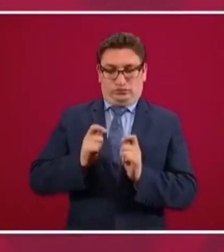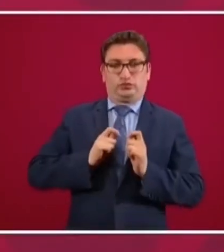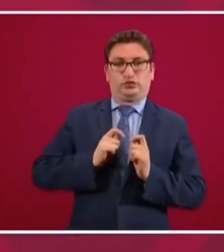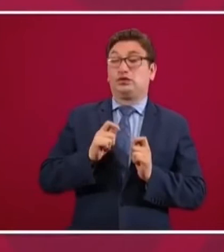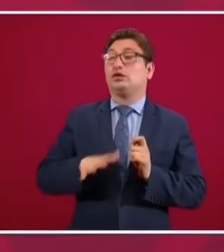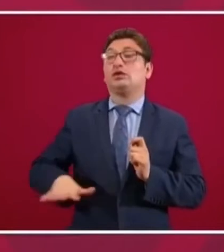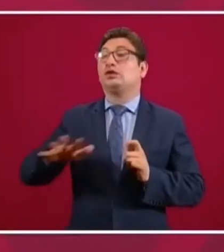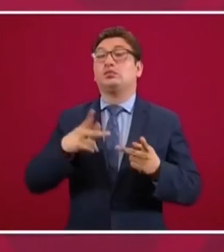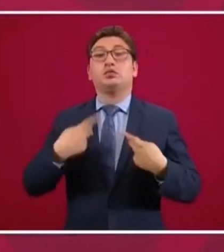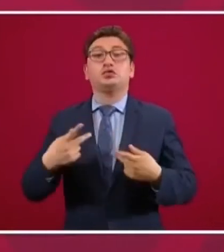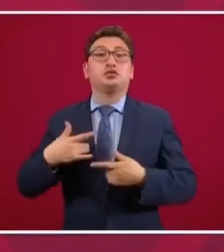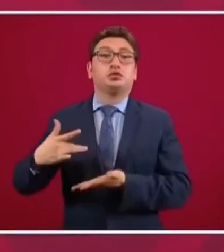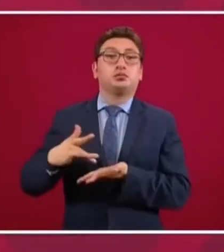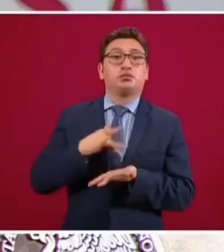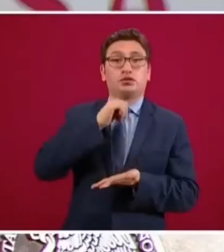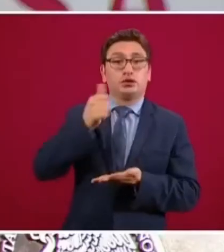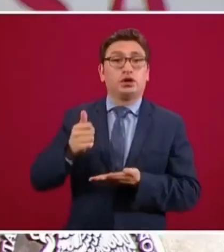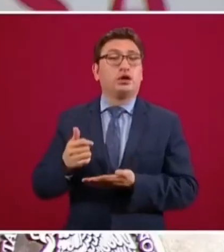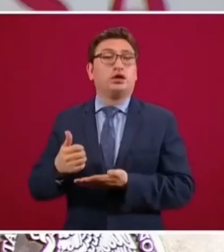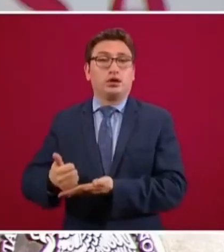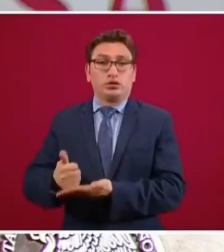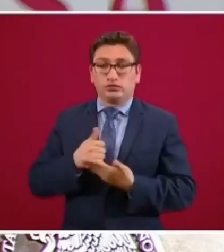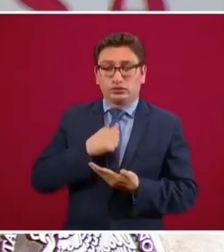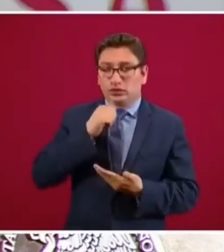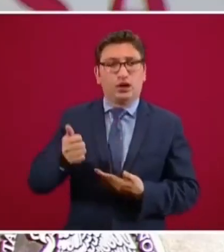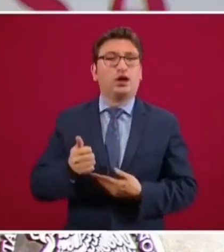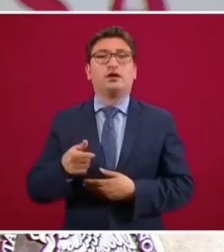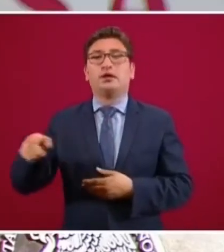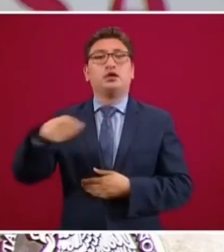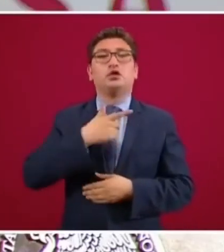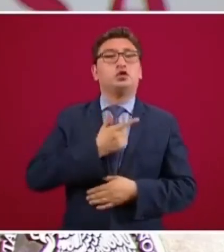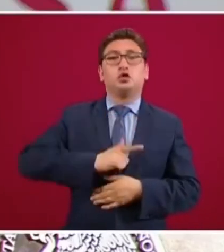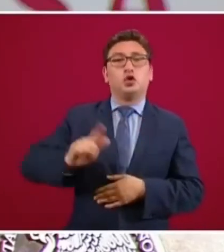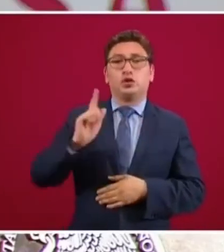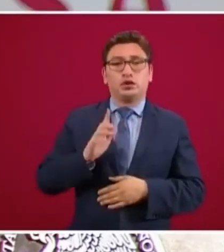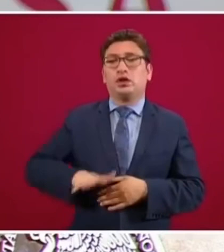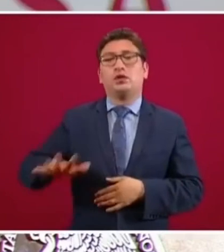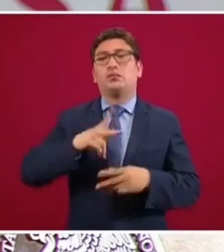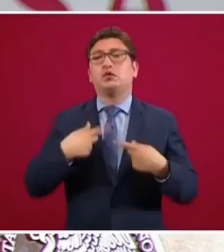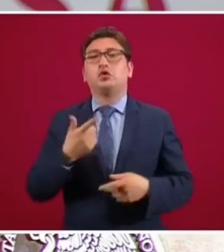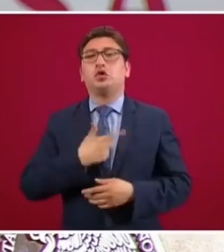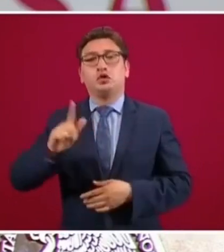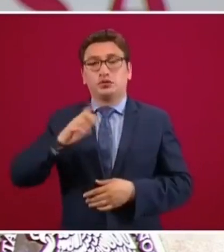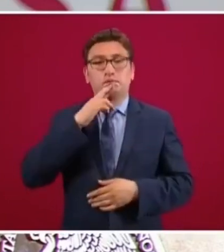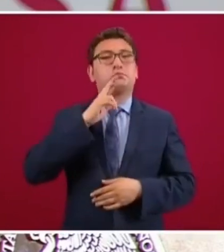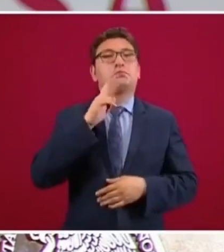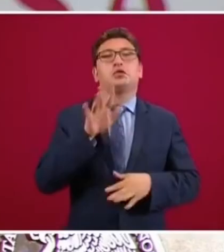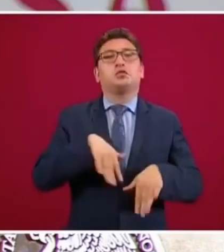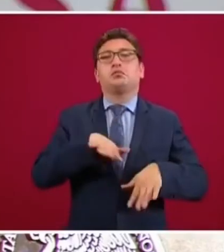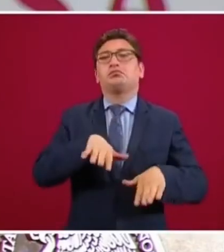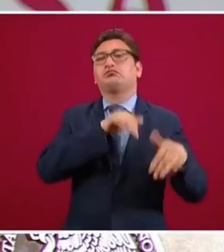el apoyo, sin el respaldo, sin la simpatía del pueblo? Mejor me voy